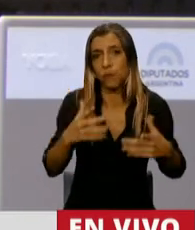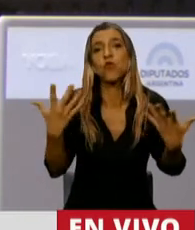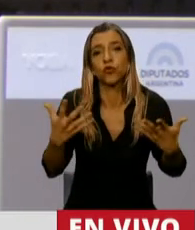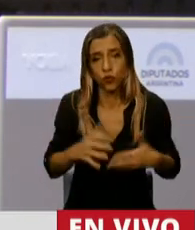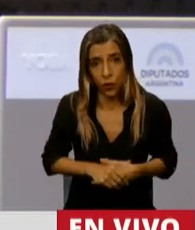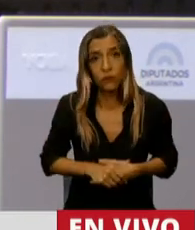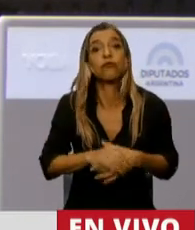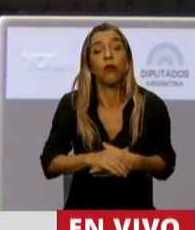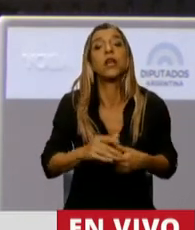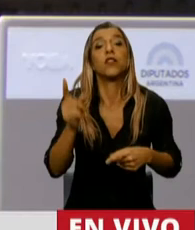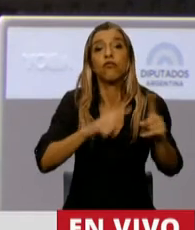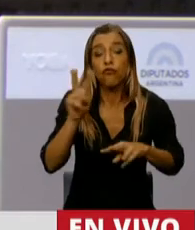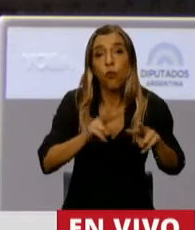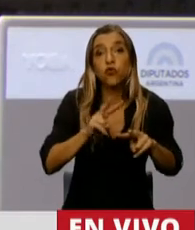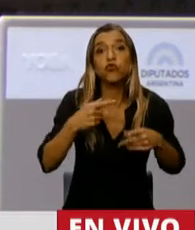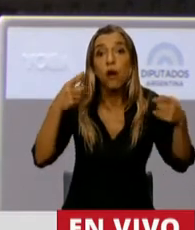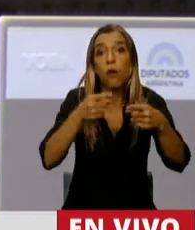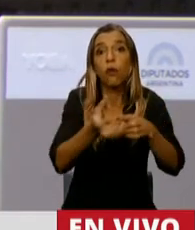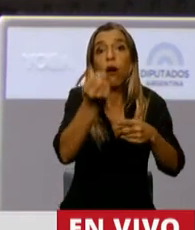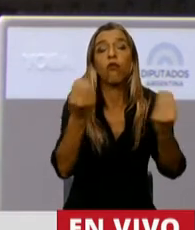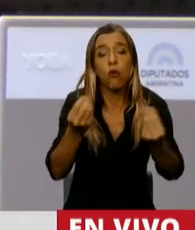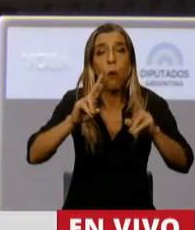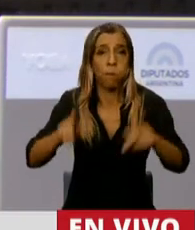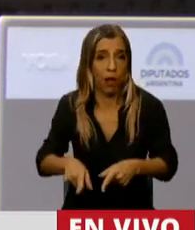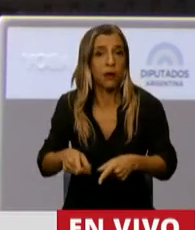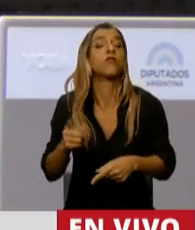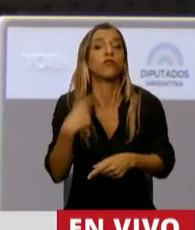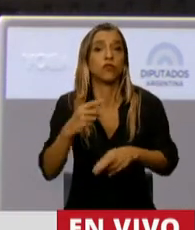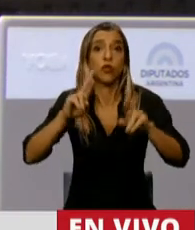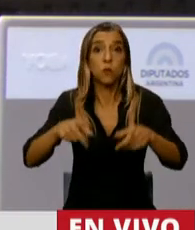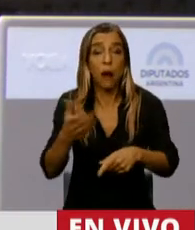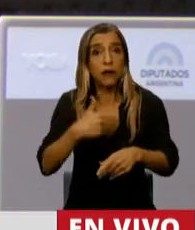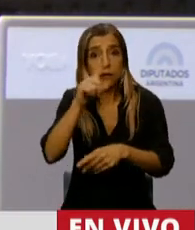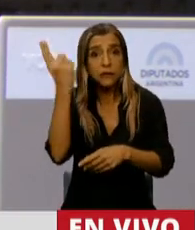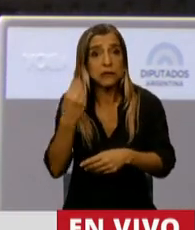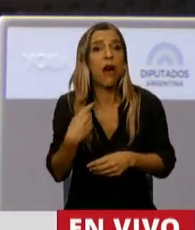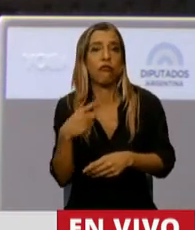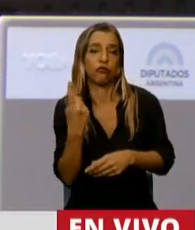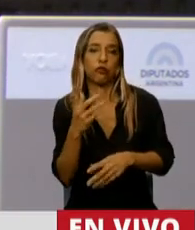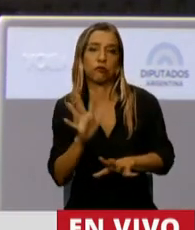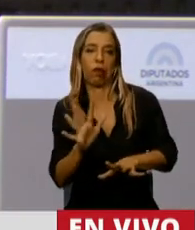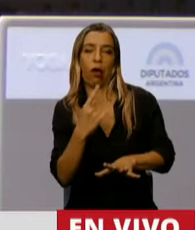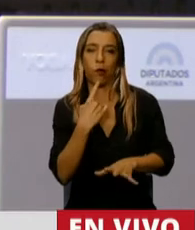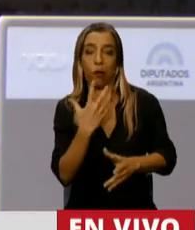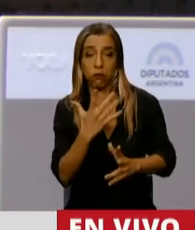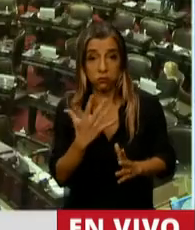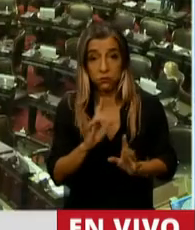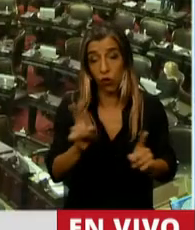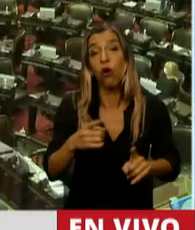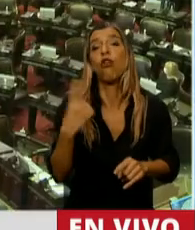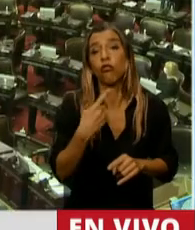políticas de Estado. Las políticas de Estado que preveemos para nuestro gobierno no son de especulación, son de producción y de desarrollo.